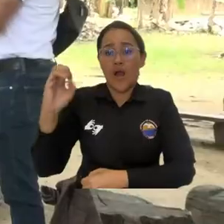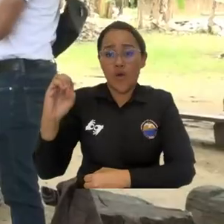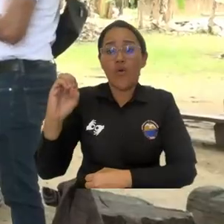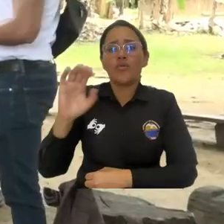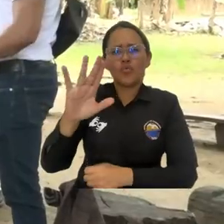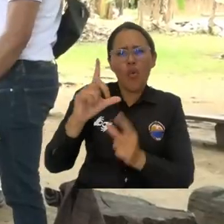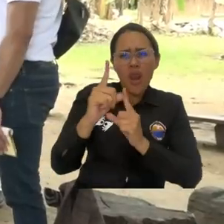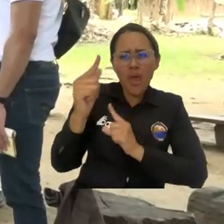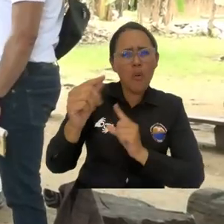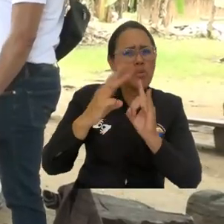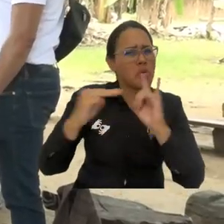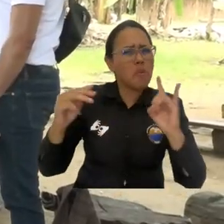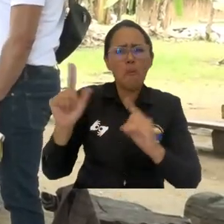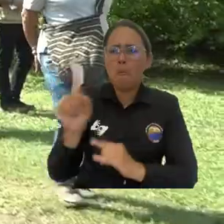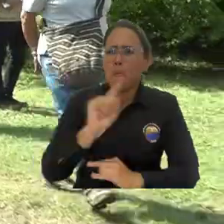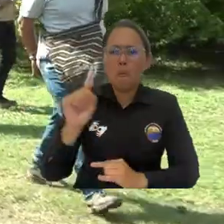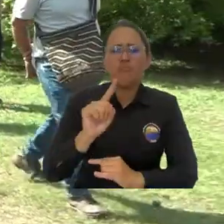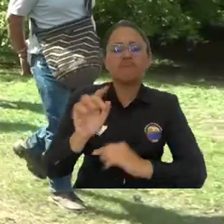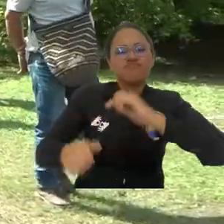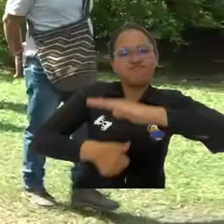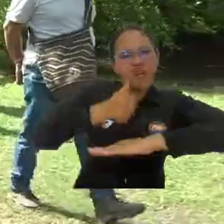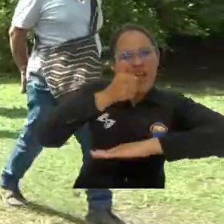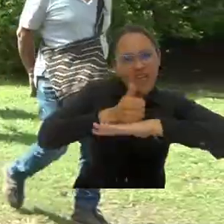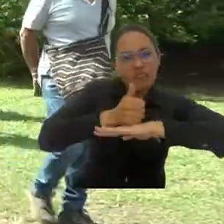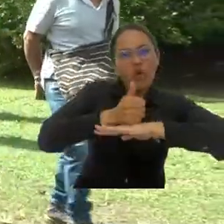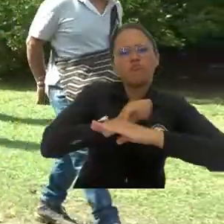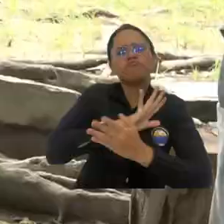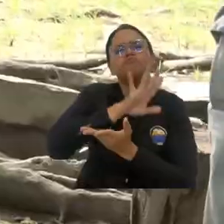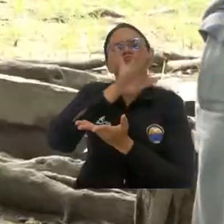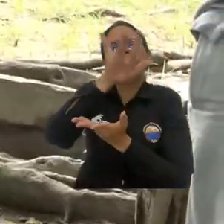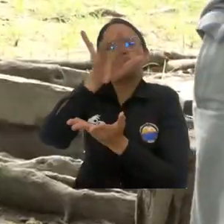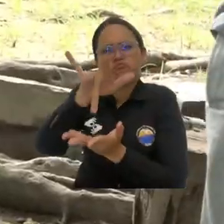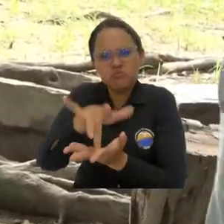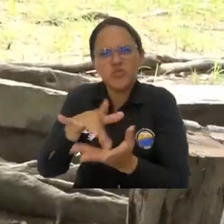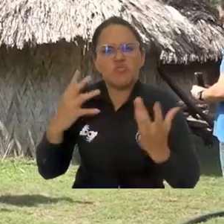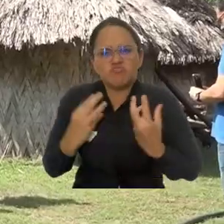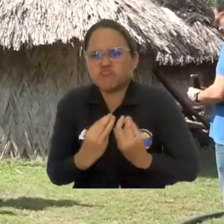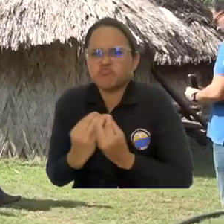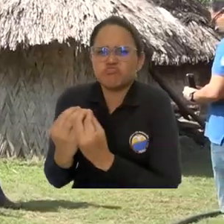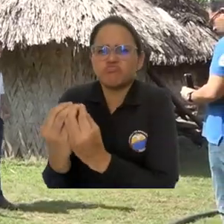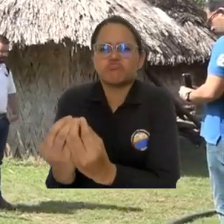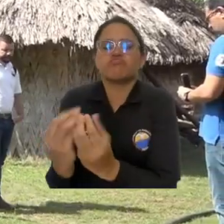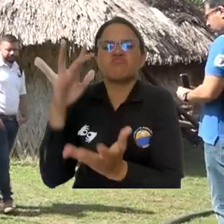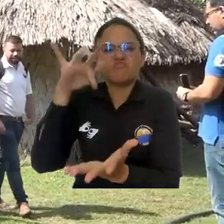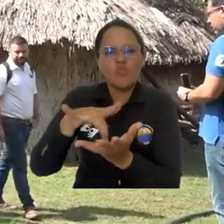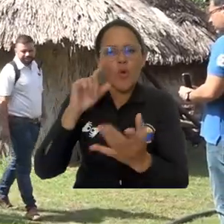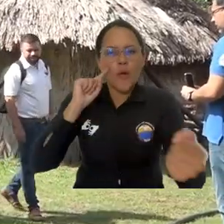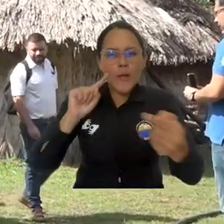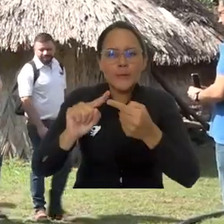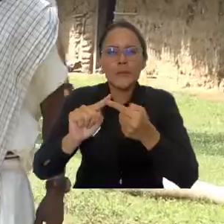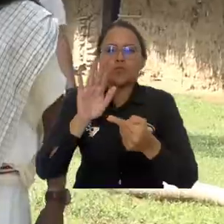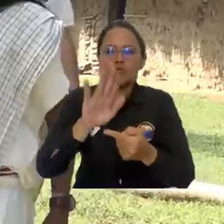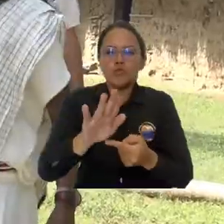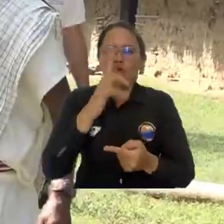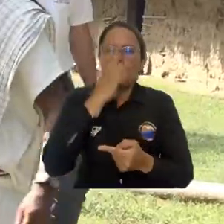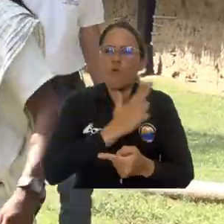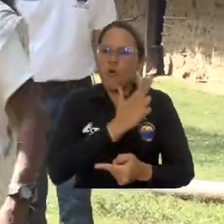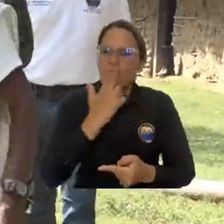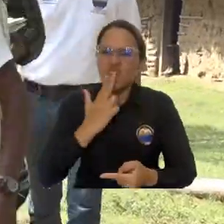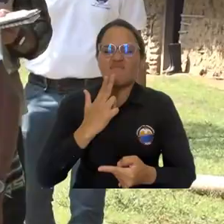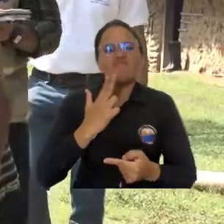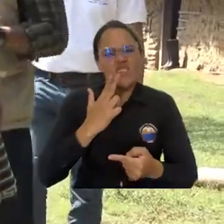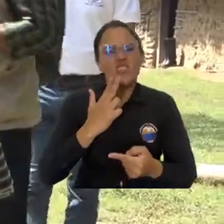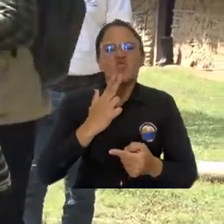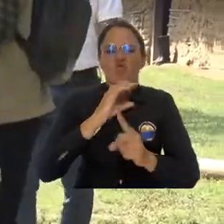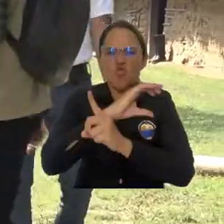Su rector, acompañado de una delegación interdisciplinar, llegó hasta este lugar para ratificar su compromiso con la interculturalidad,